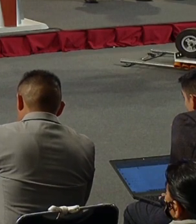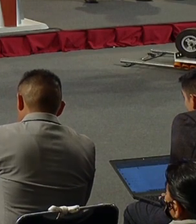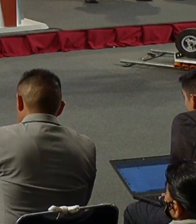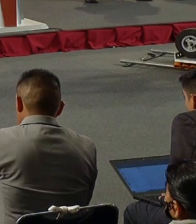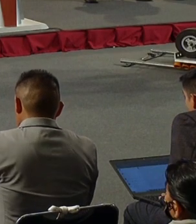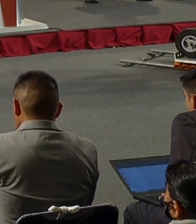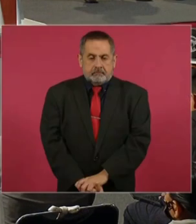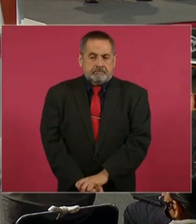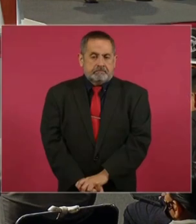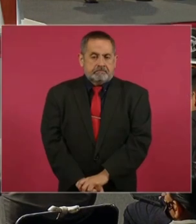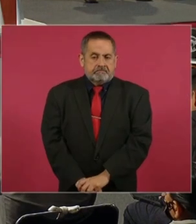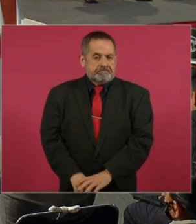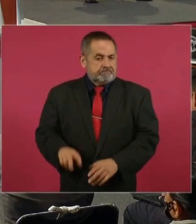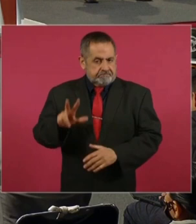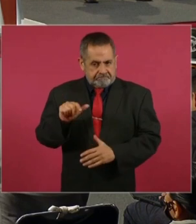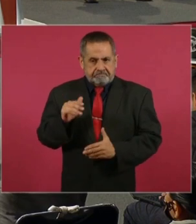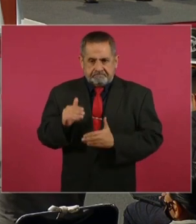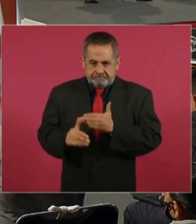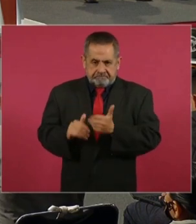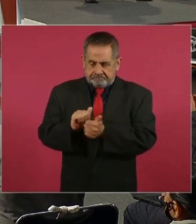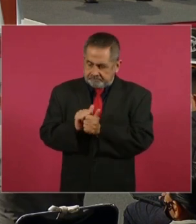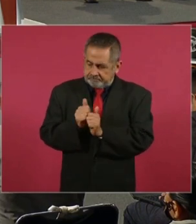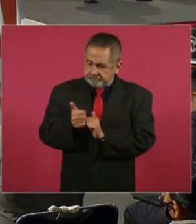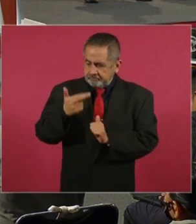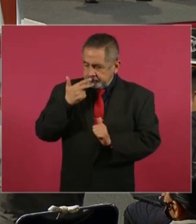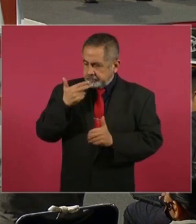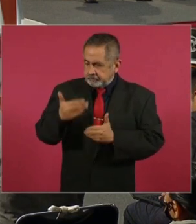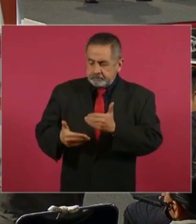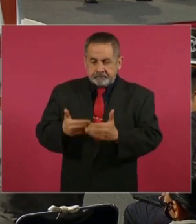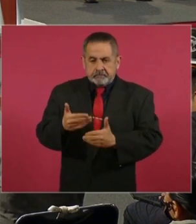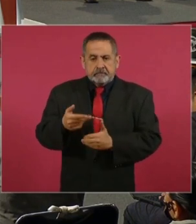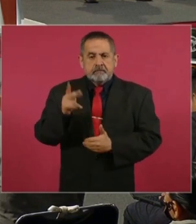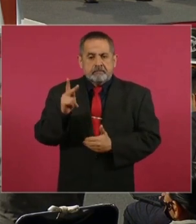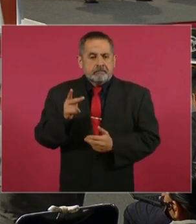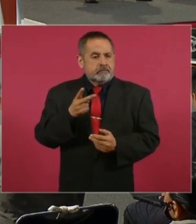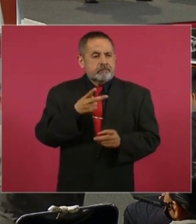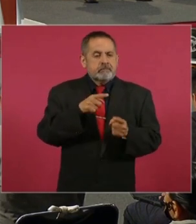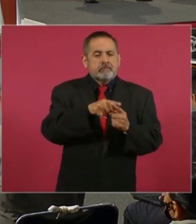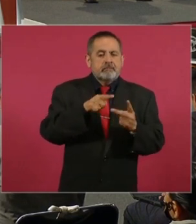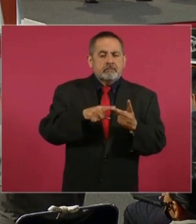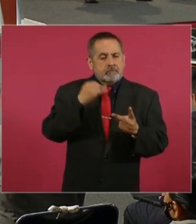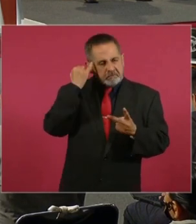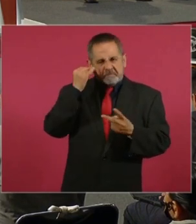Entonces, ahí vamos avanzando, pero son las dos líneas.